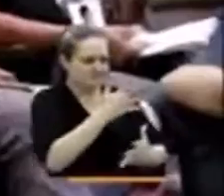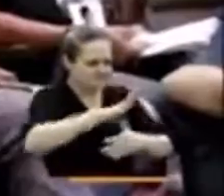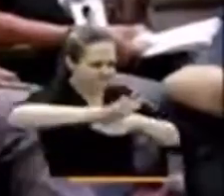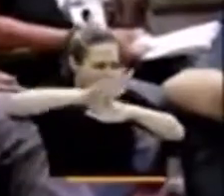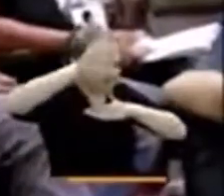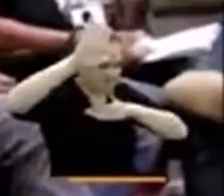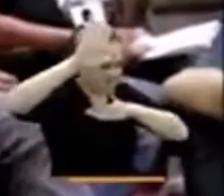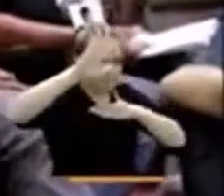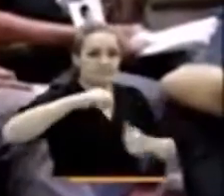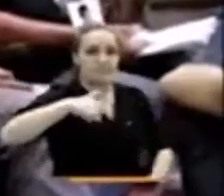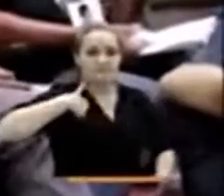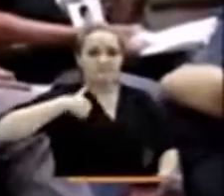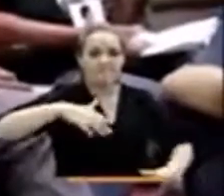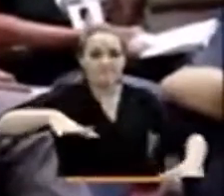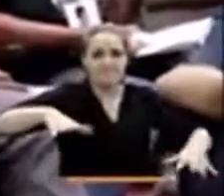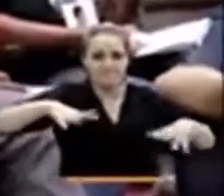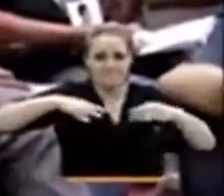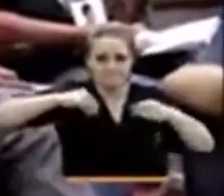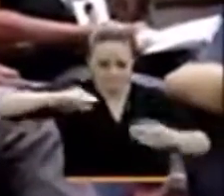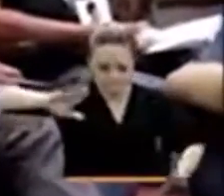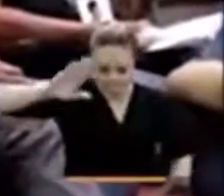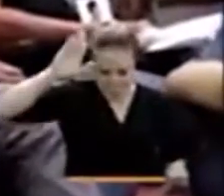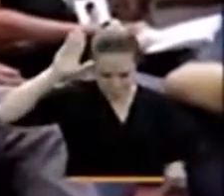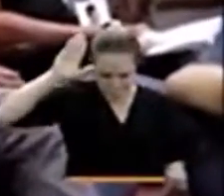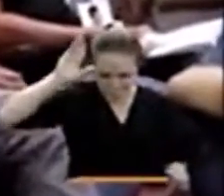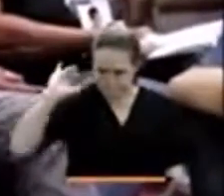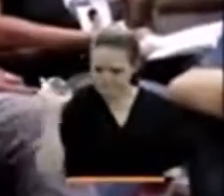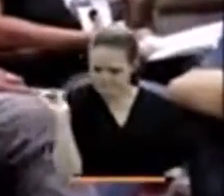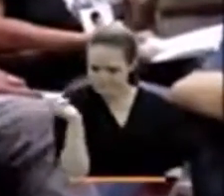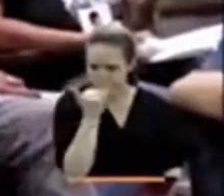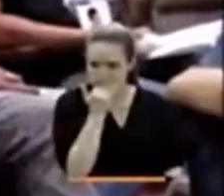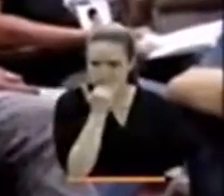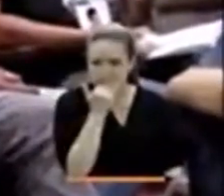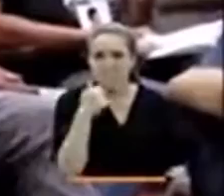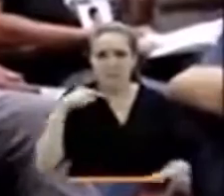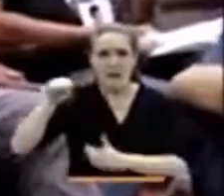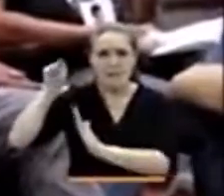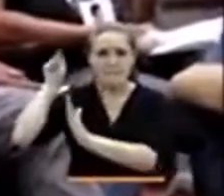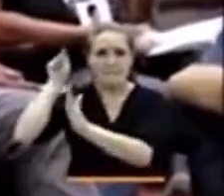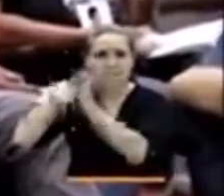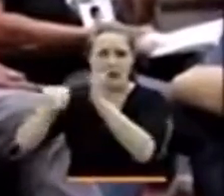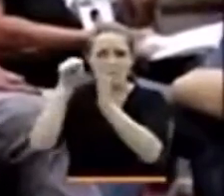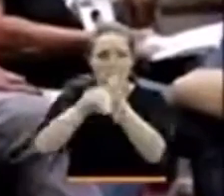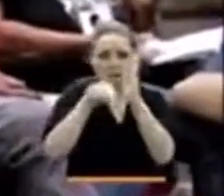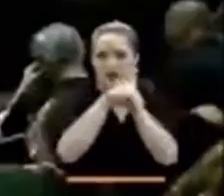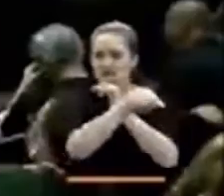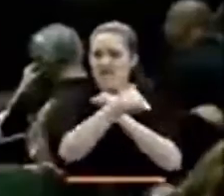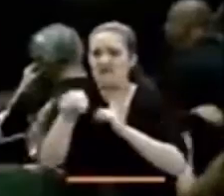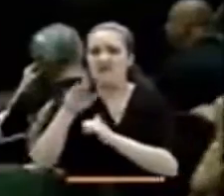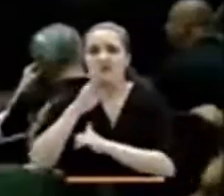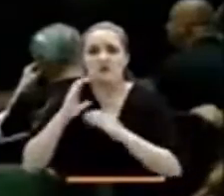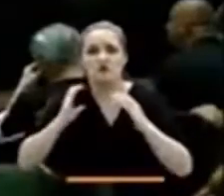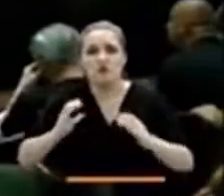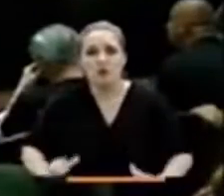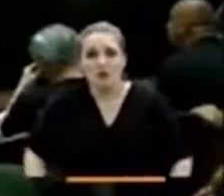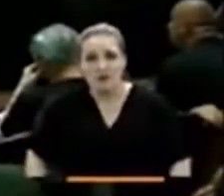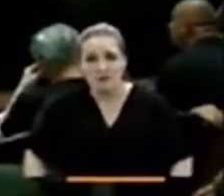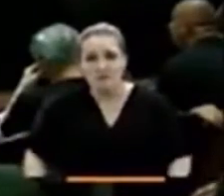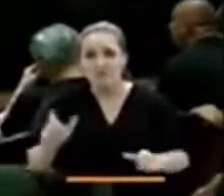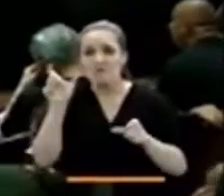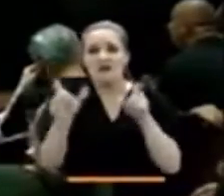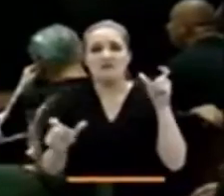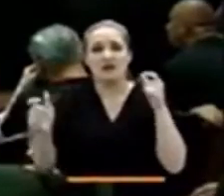Debo reconocer que estas personas que fueron asesinadas eran ciudadanos, campesinos,